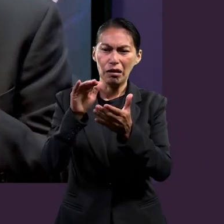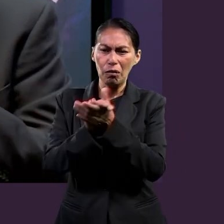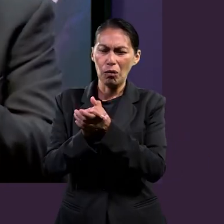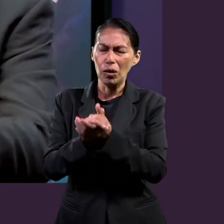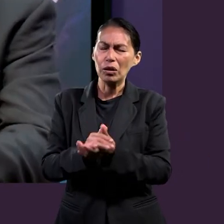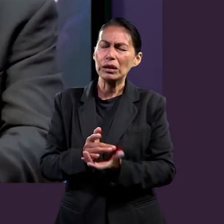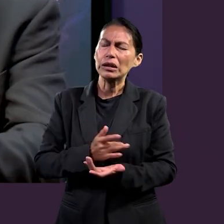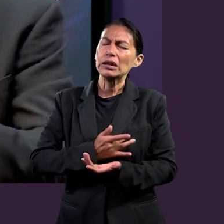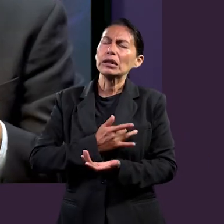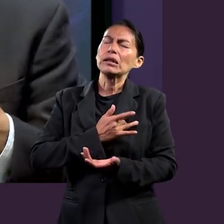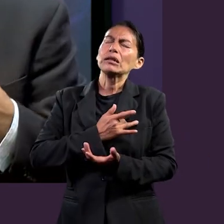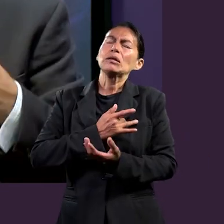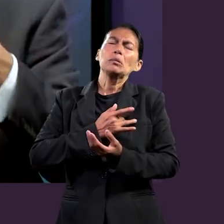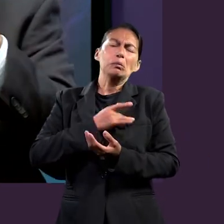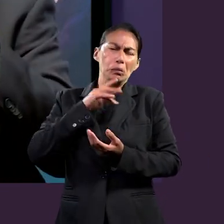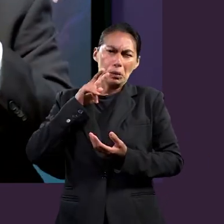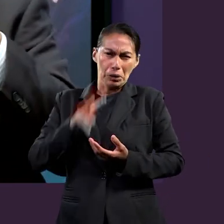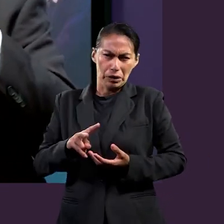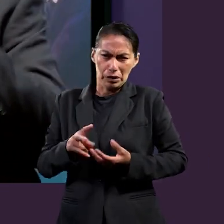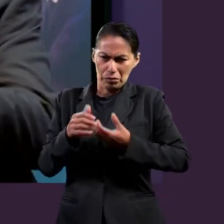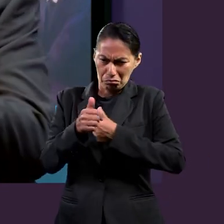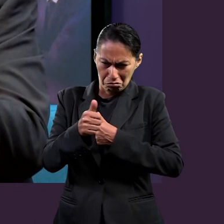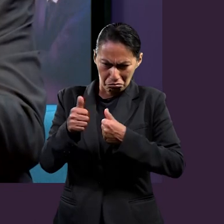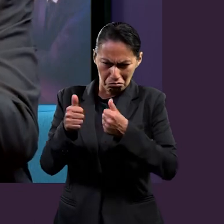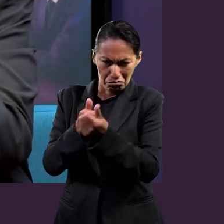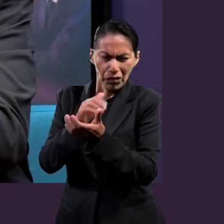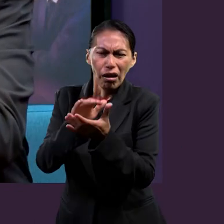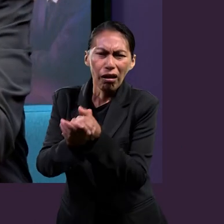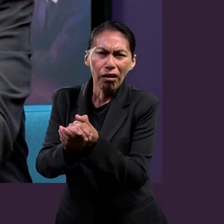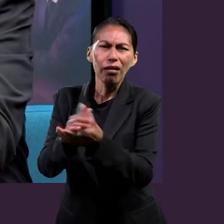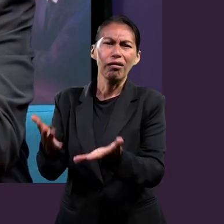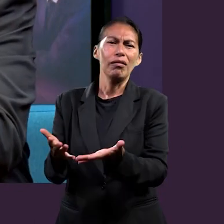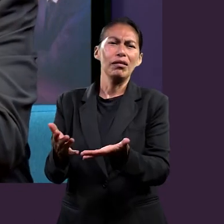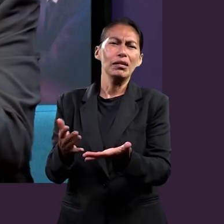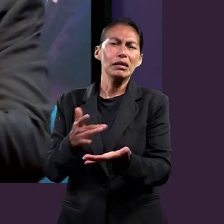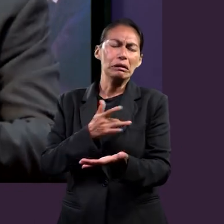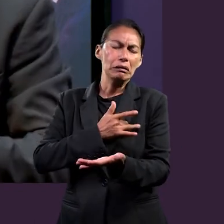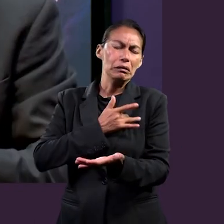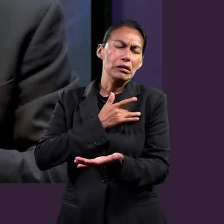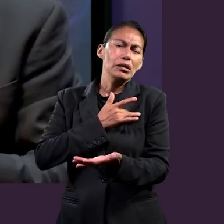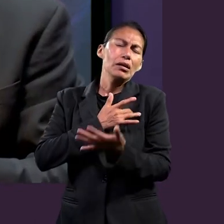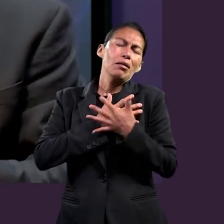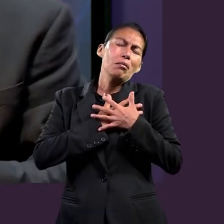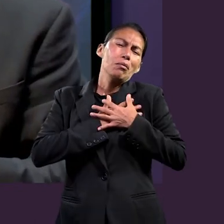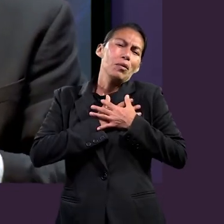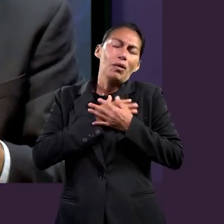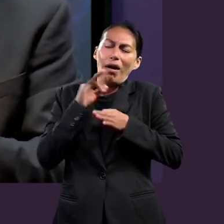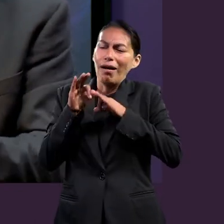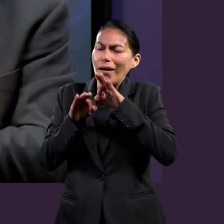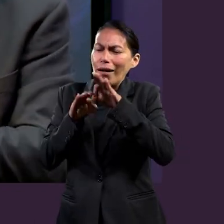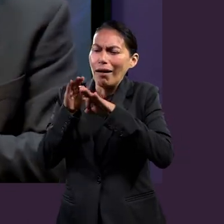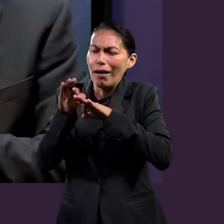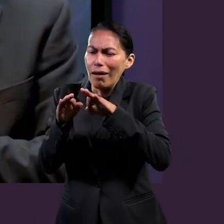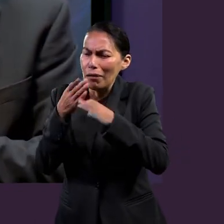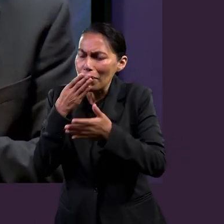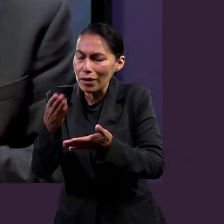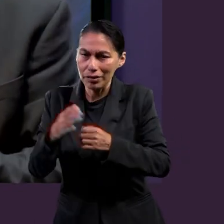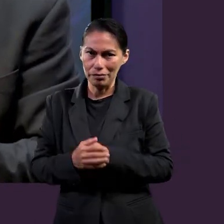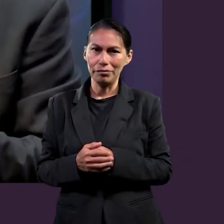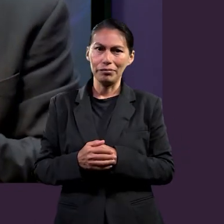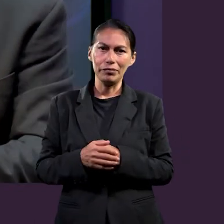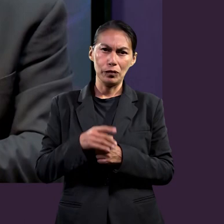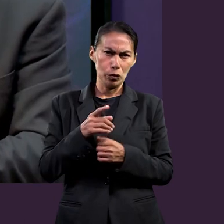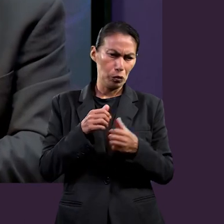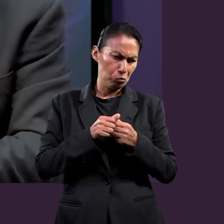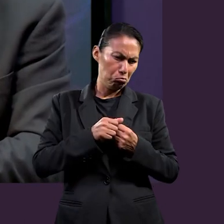darlo todo y la idea es amarlo, porque eso es como si te estuvieras dañando a ti mismo. No puedes separarlo.